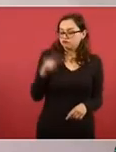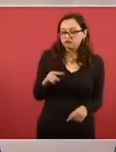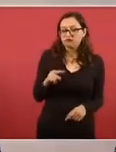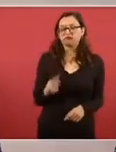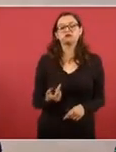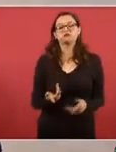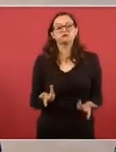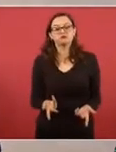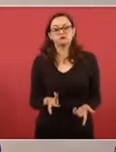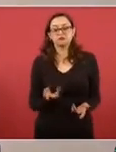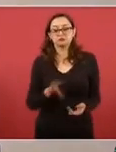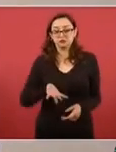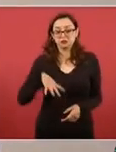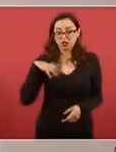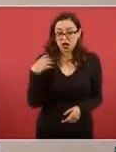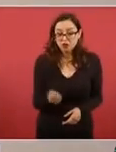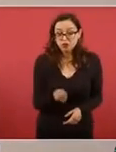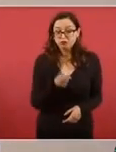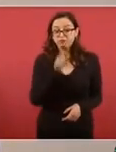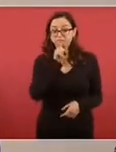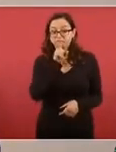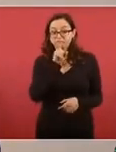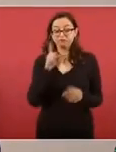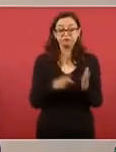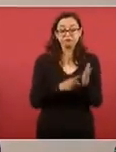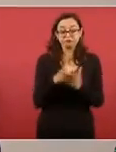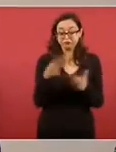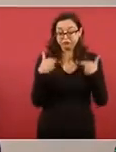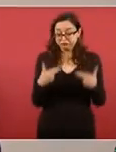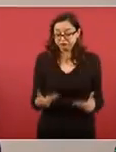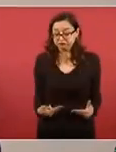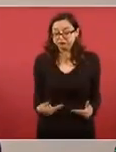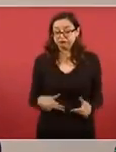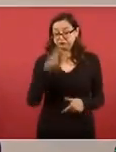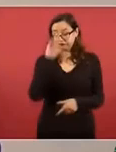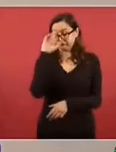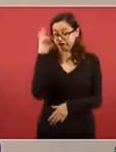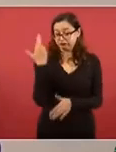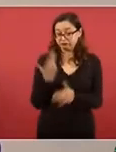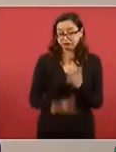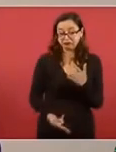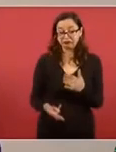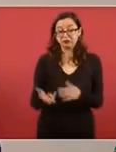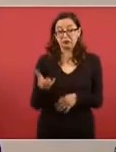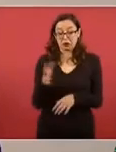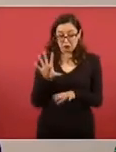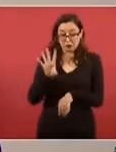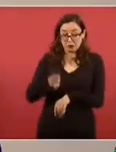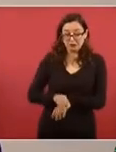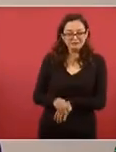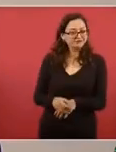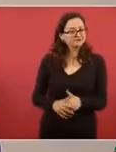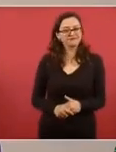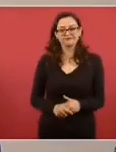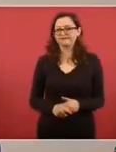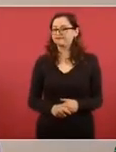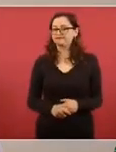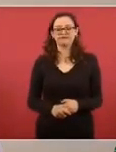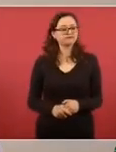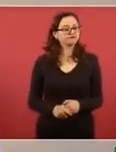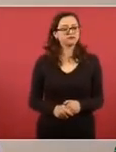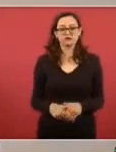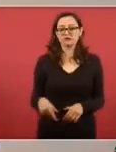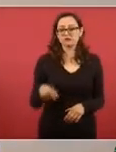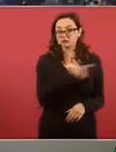deberán ser castigados. A partir de este momento, el informe presentado y sus anexos